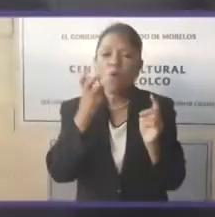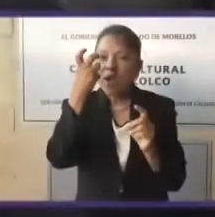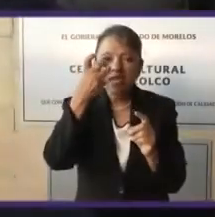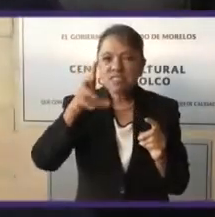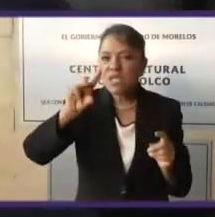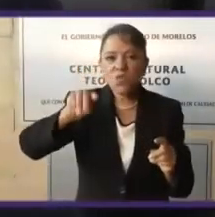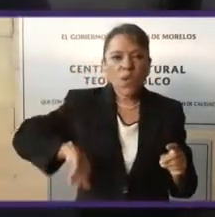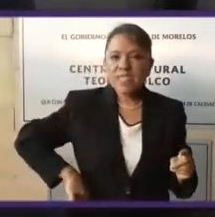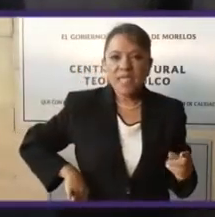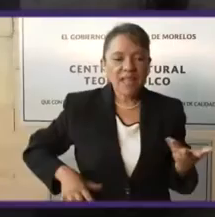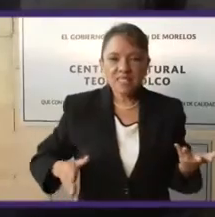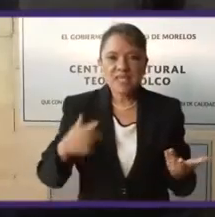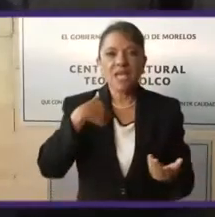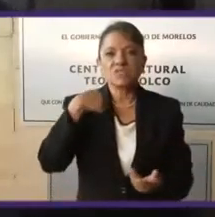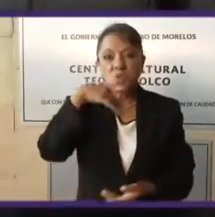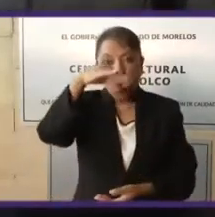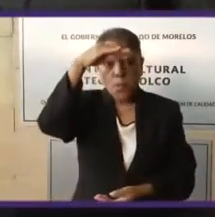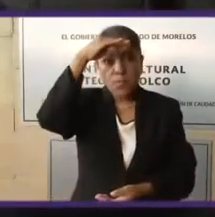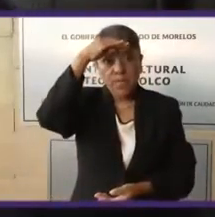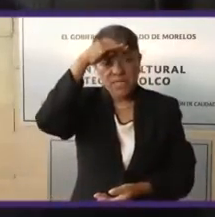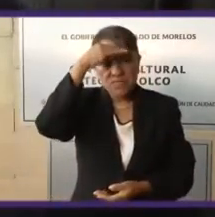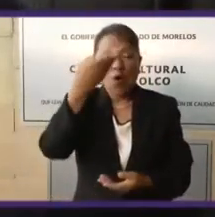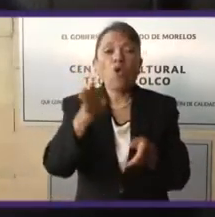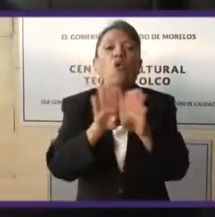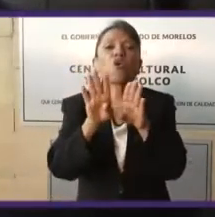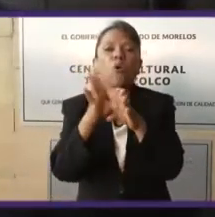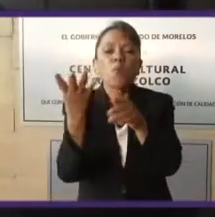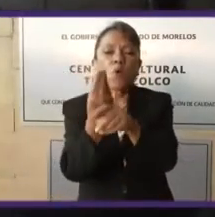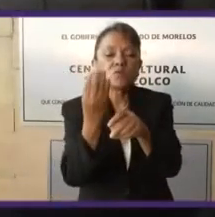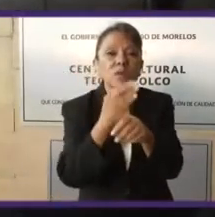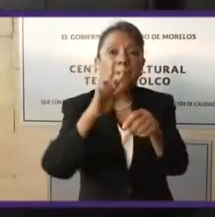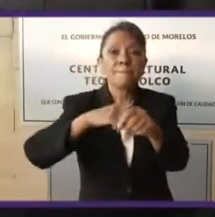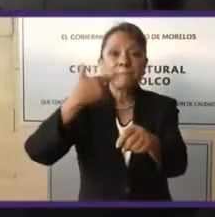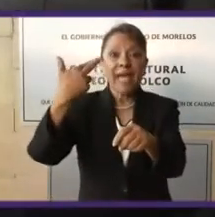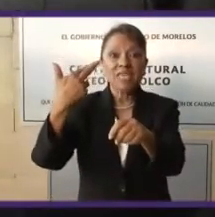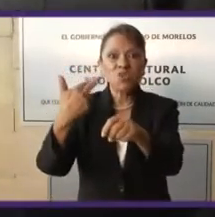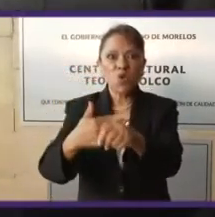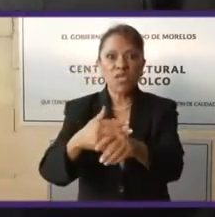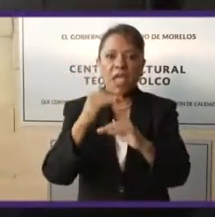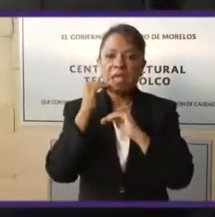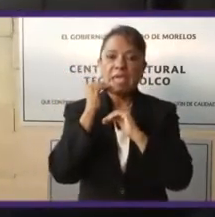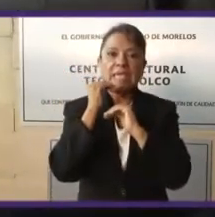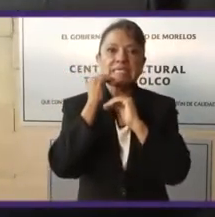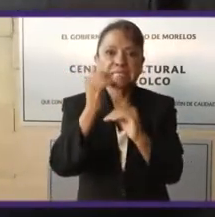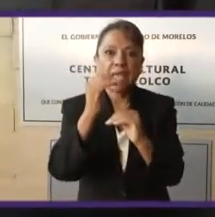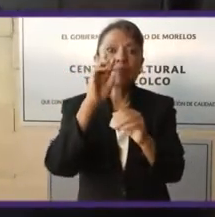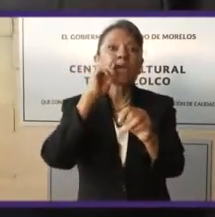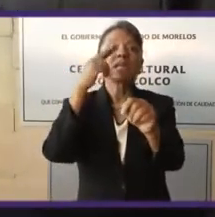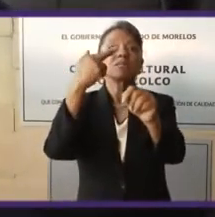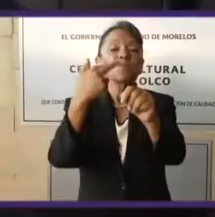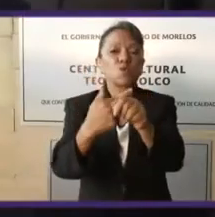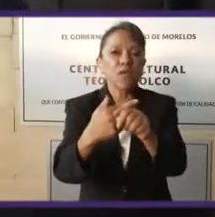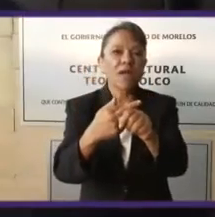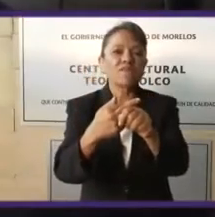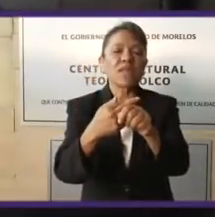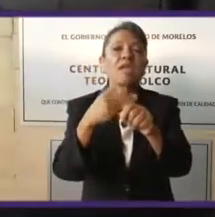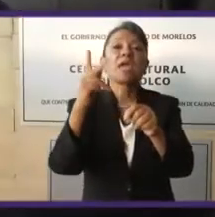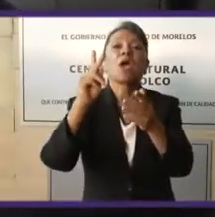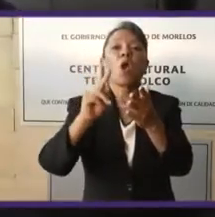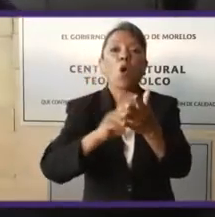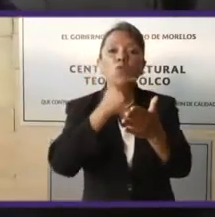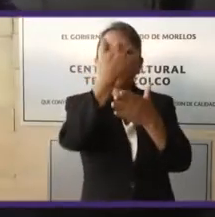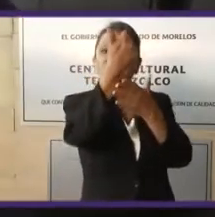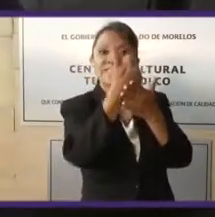Yo lo que estoy pensando es cómo construimos esa mayoría estable, responsable, que retome la agenda del